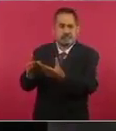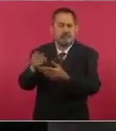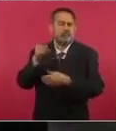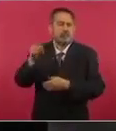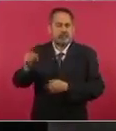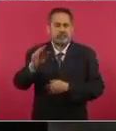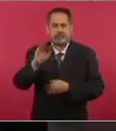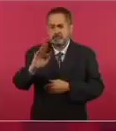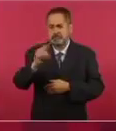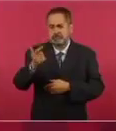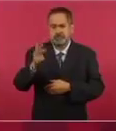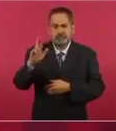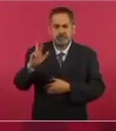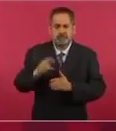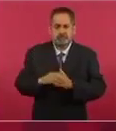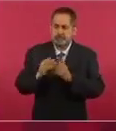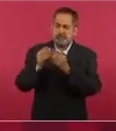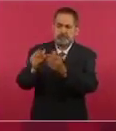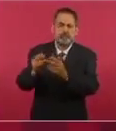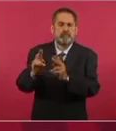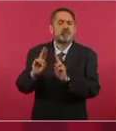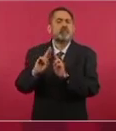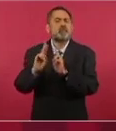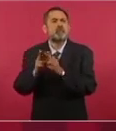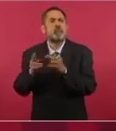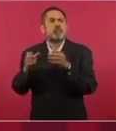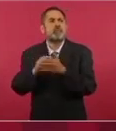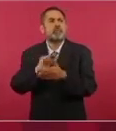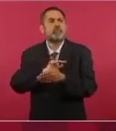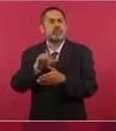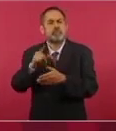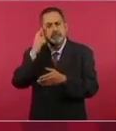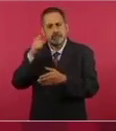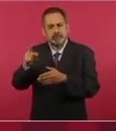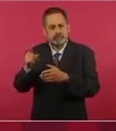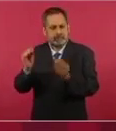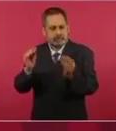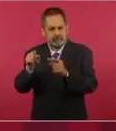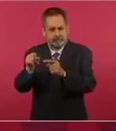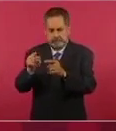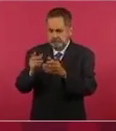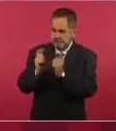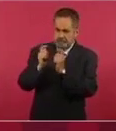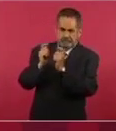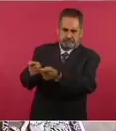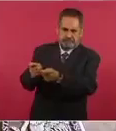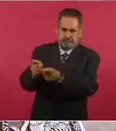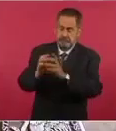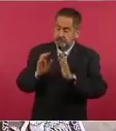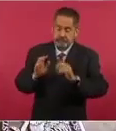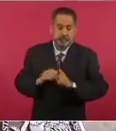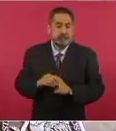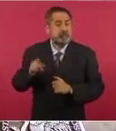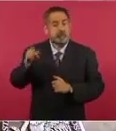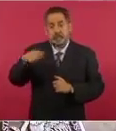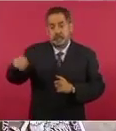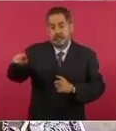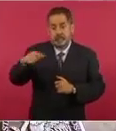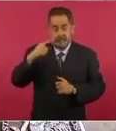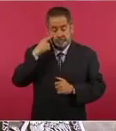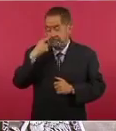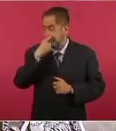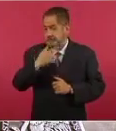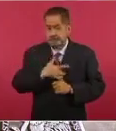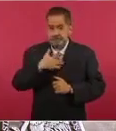particularmente a la unidad especializada para la litigación del caso. Ellos tendrán que ir